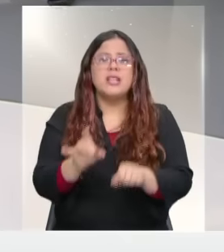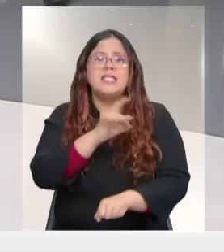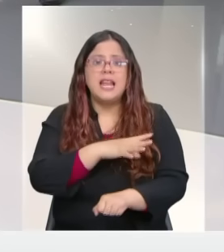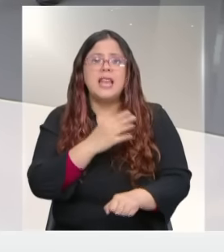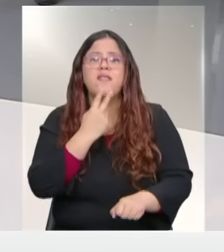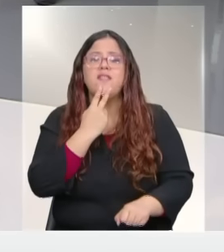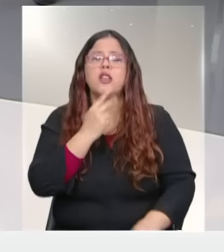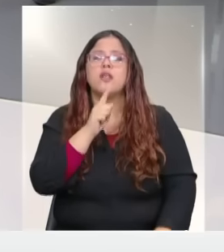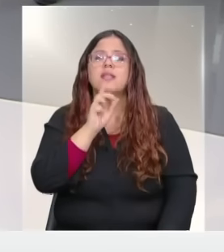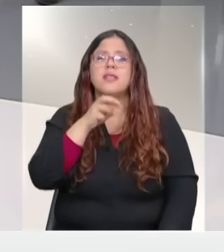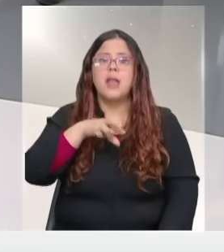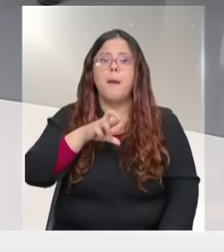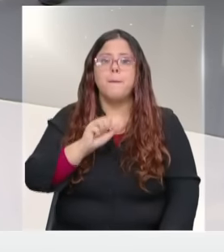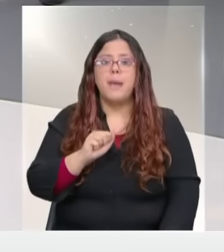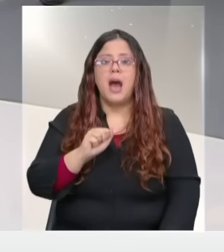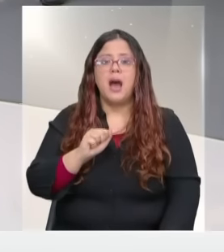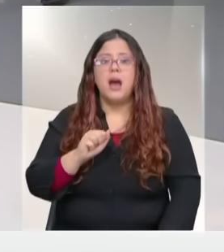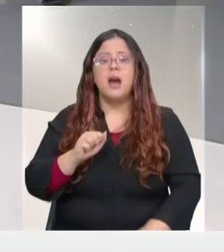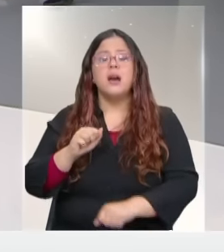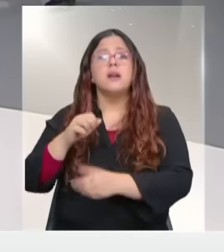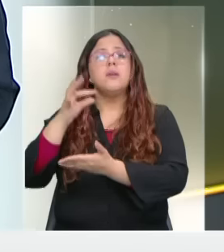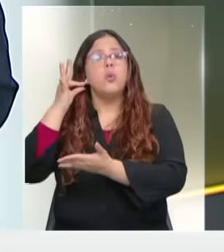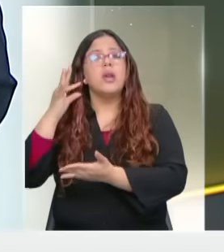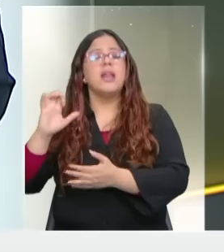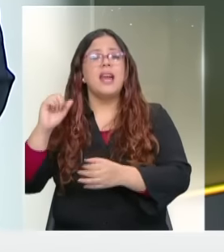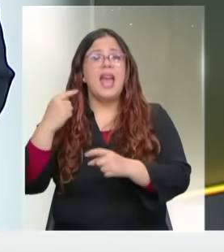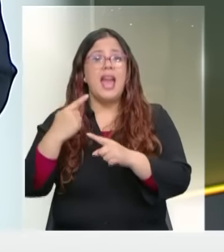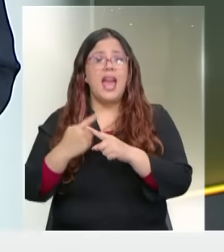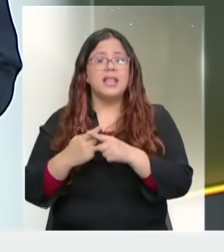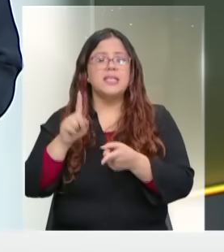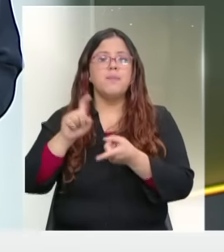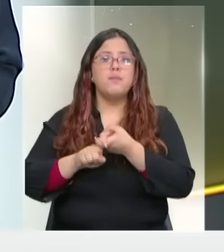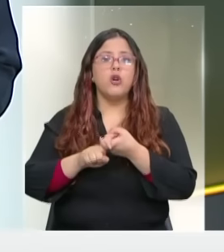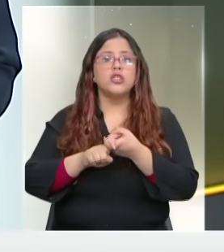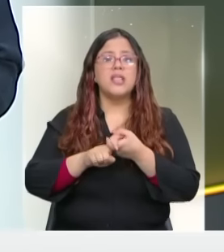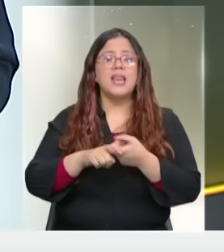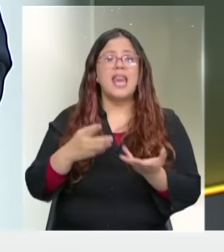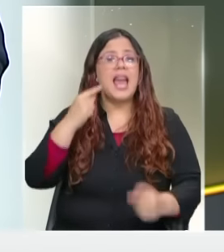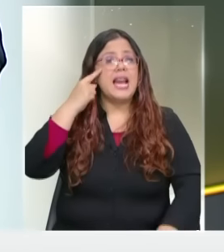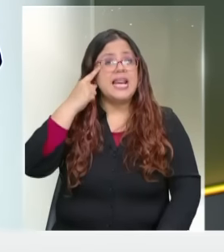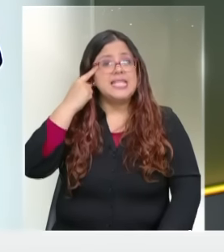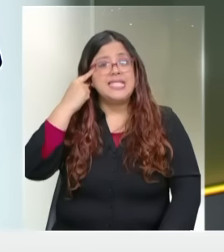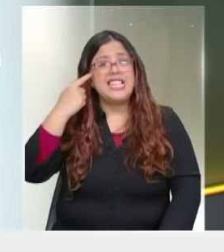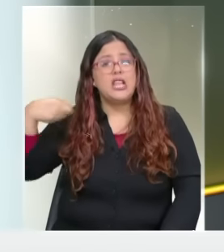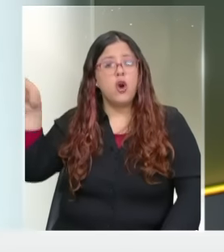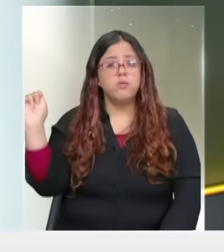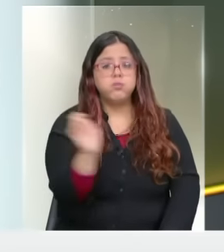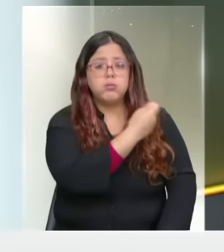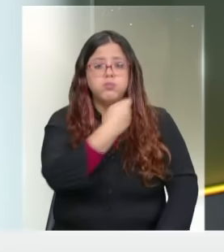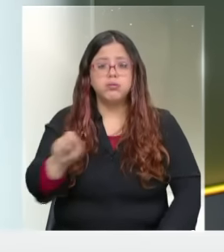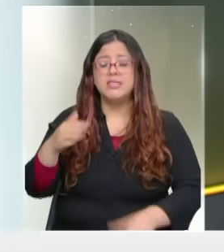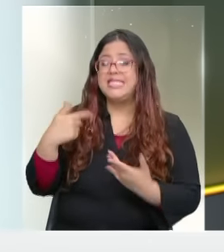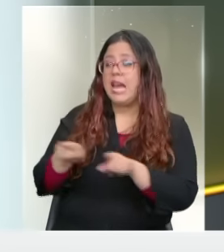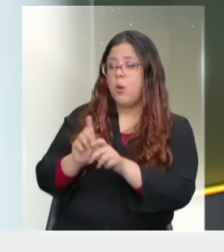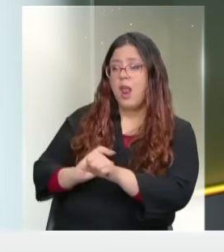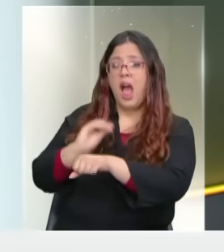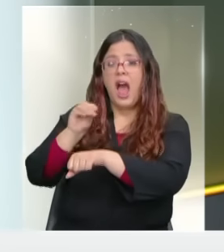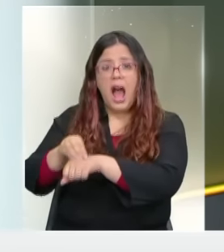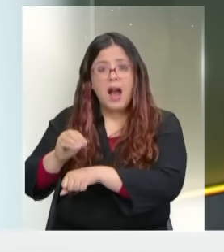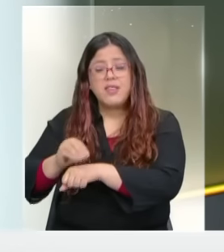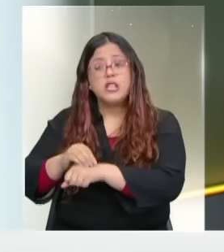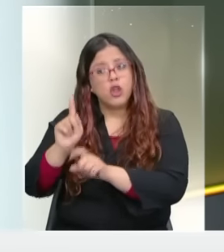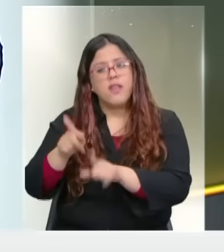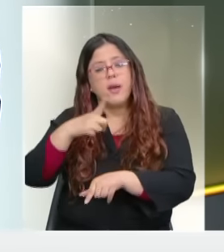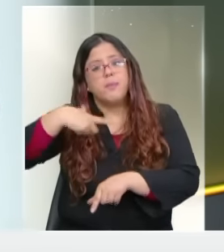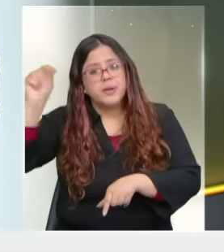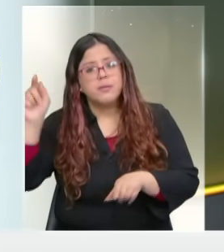Paula Pavich, ex señora de Marcelo Chino Ríos, quien pese a las advertencias para evacuar, afirma que,